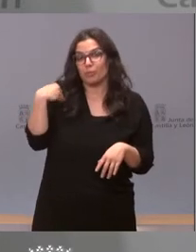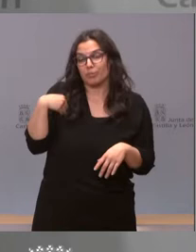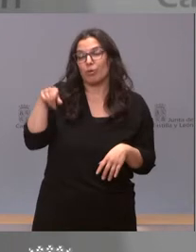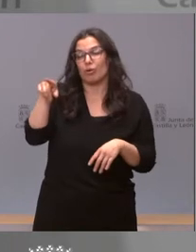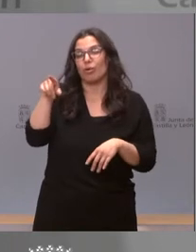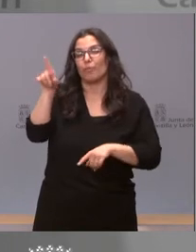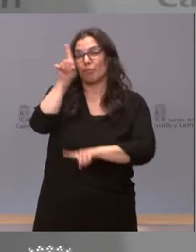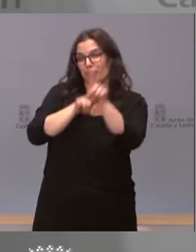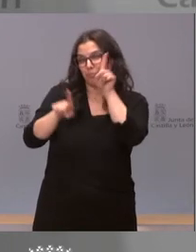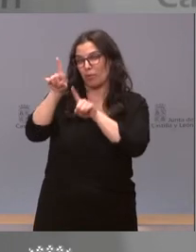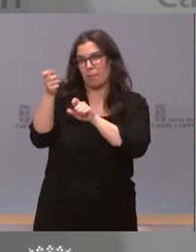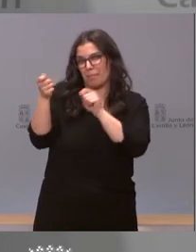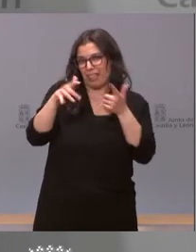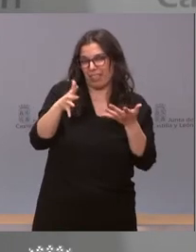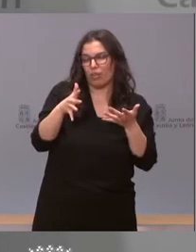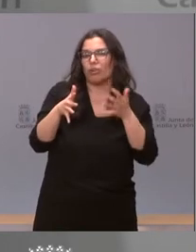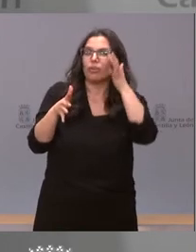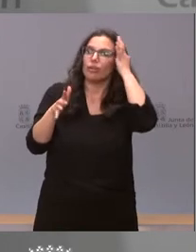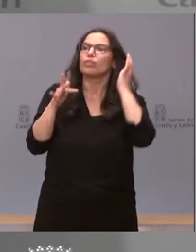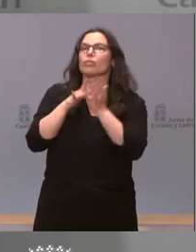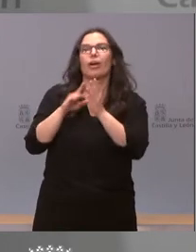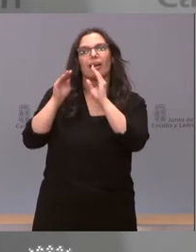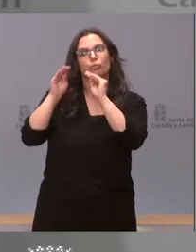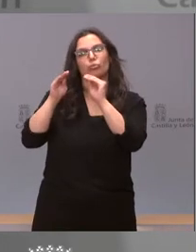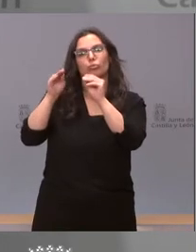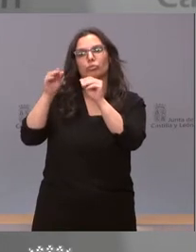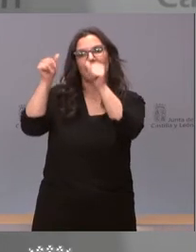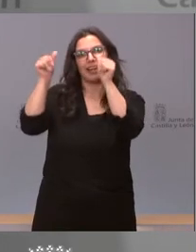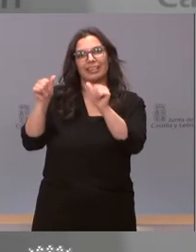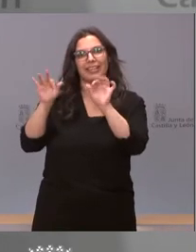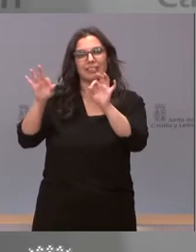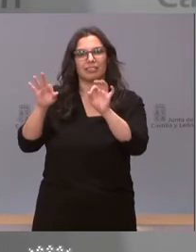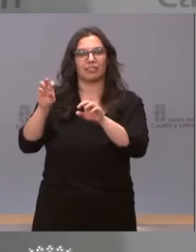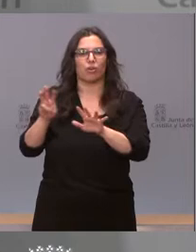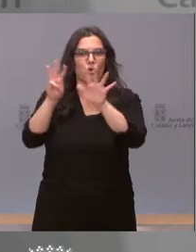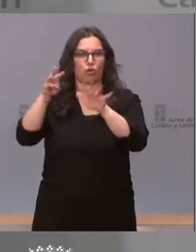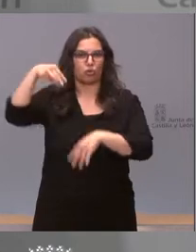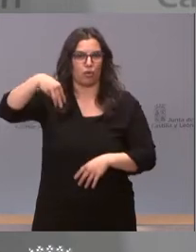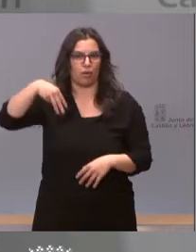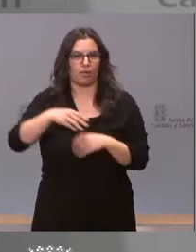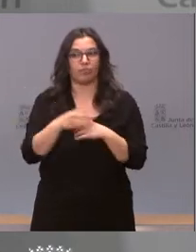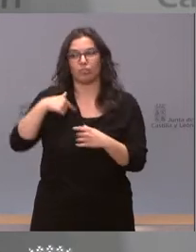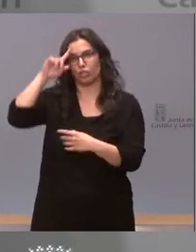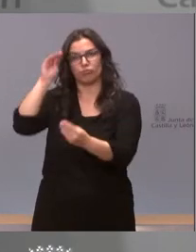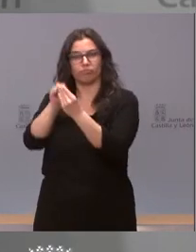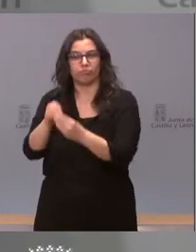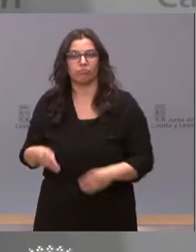una polémica muy parecida con los carteles del 8M en esa ciudad. Y yo estoy de acuerdo con Daniel de la Rosa.